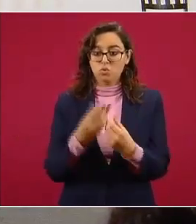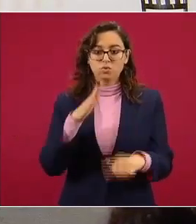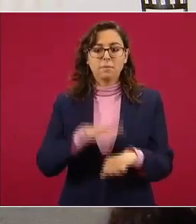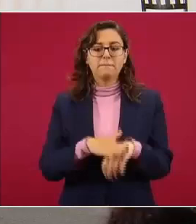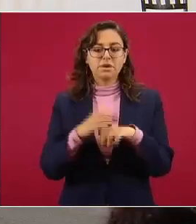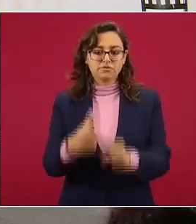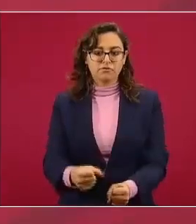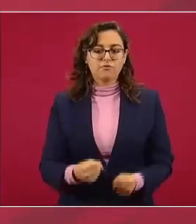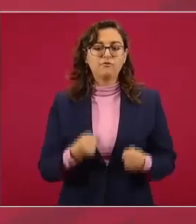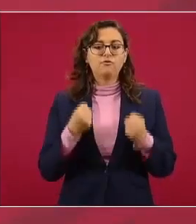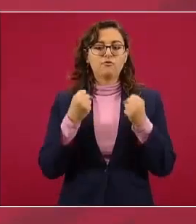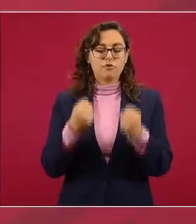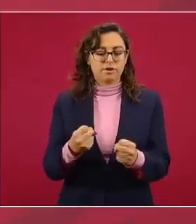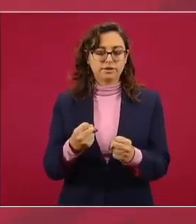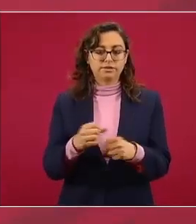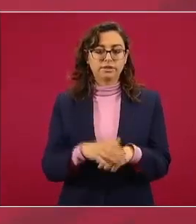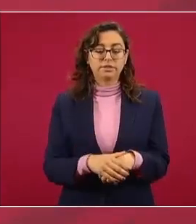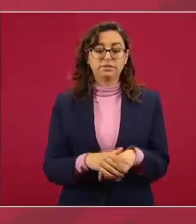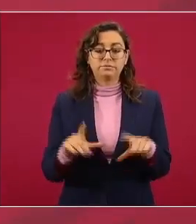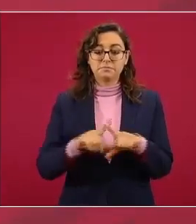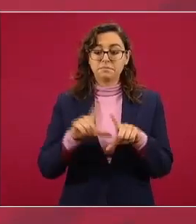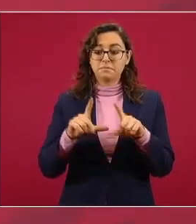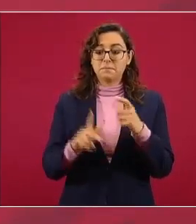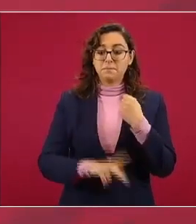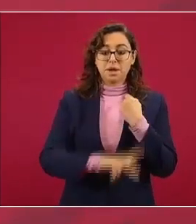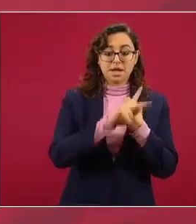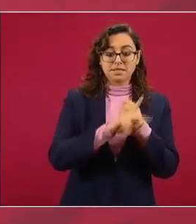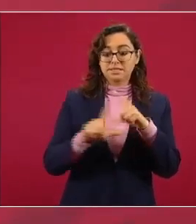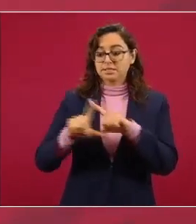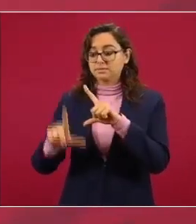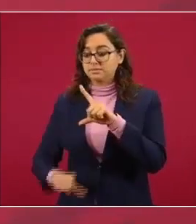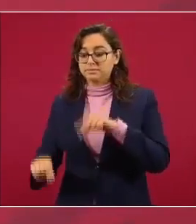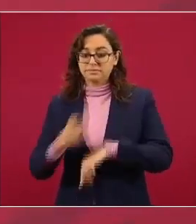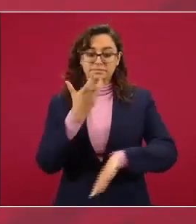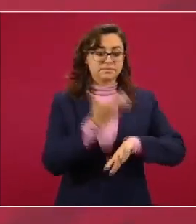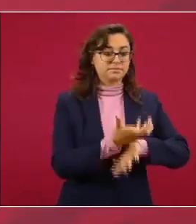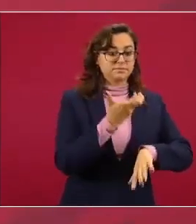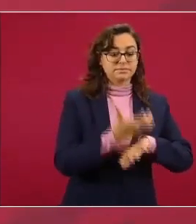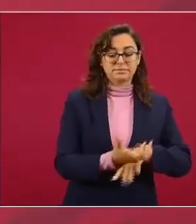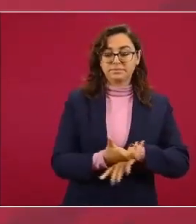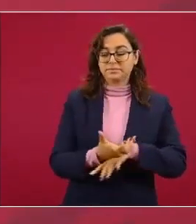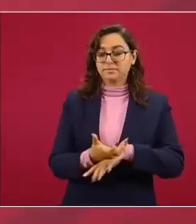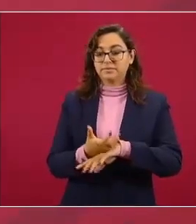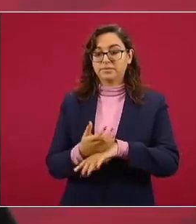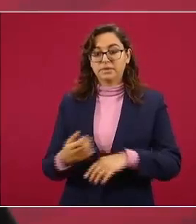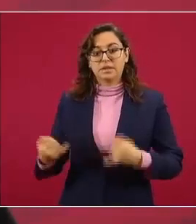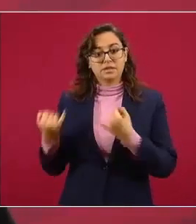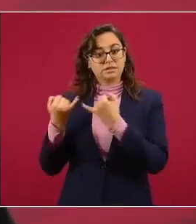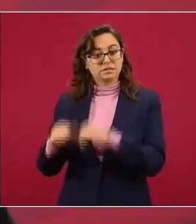y respetamos la soberanía de nuestras naciones y sus instituciones